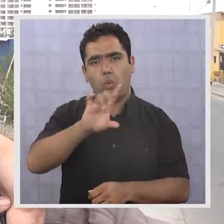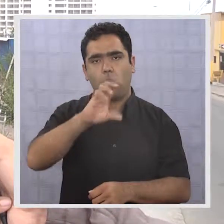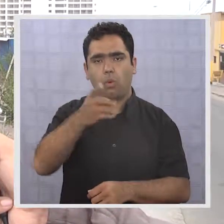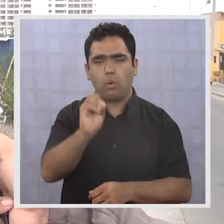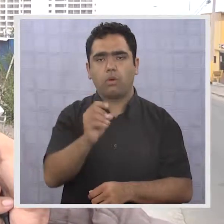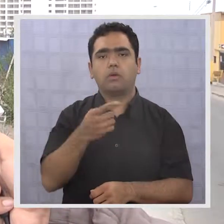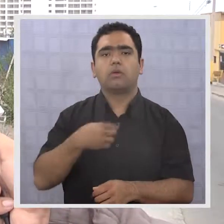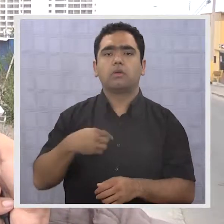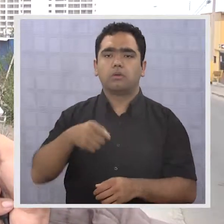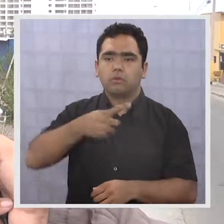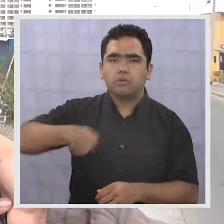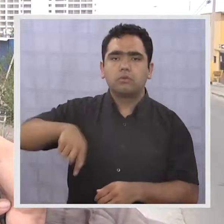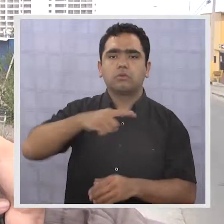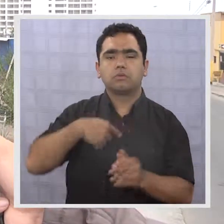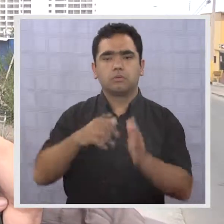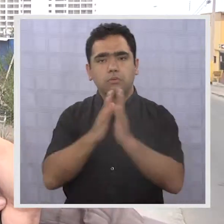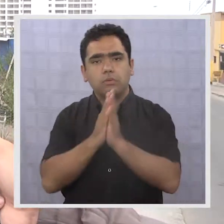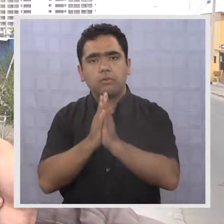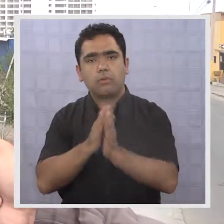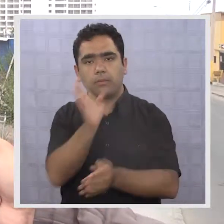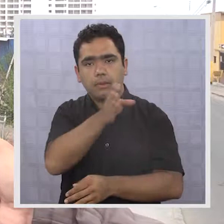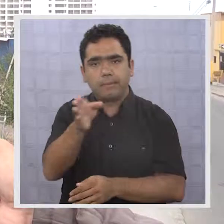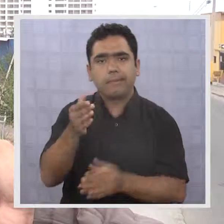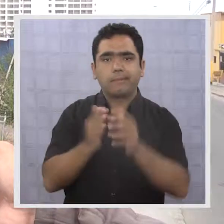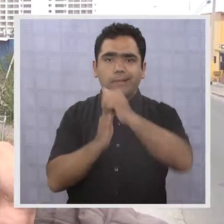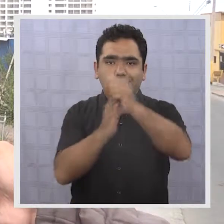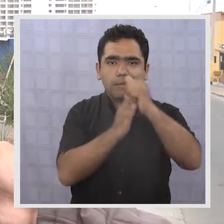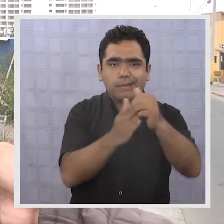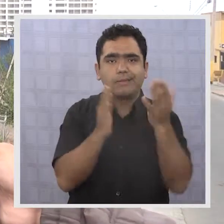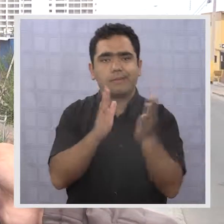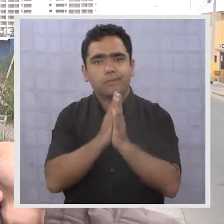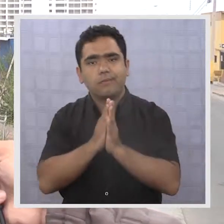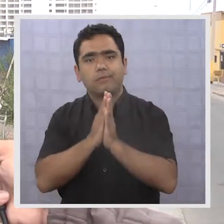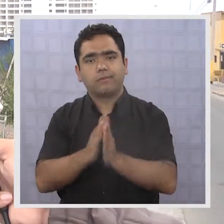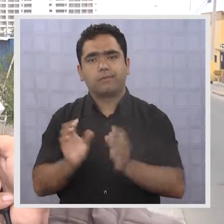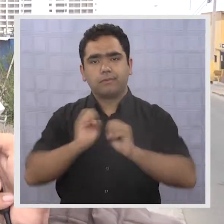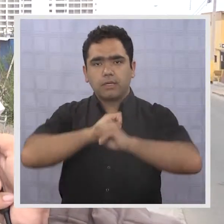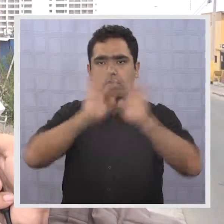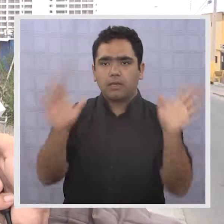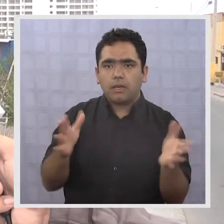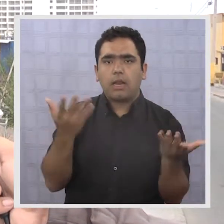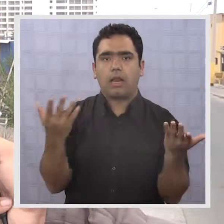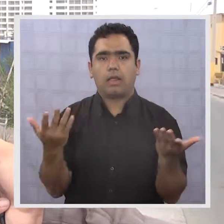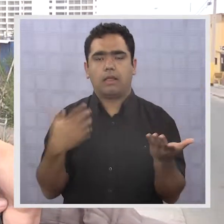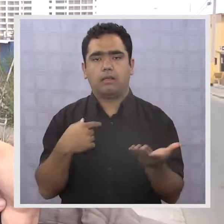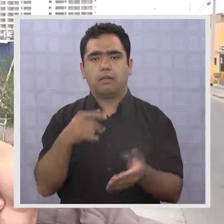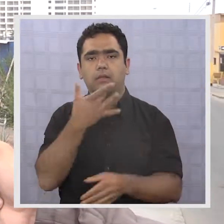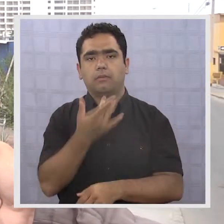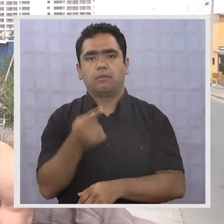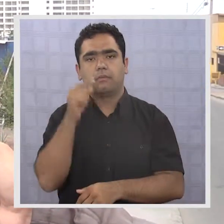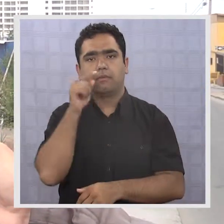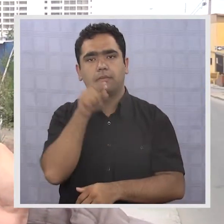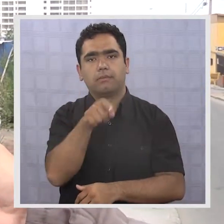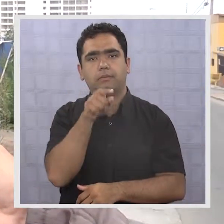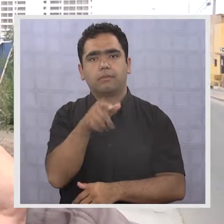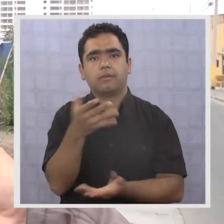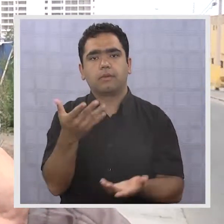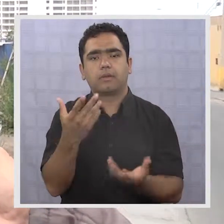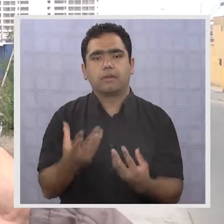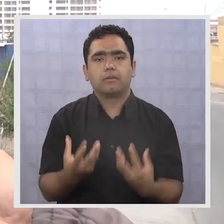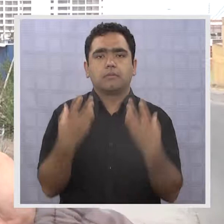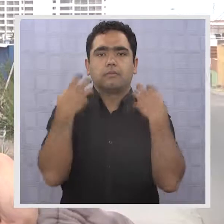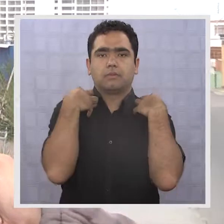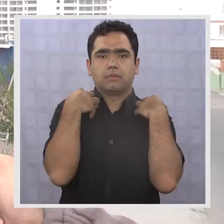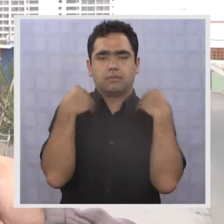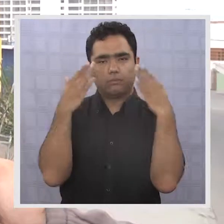hacemos un llamado a renovar estos liderazgos. El doctor Carlos Liendo es una carta importante porque, entre otras cosas, su labor